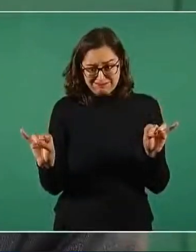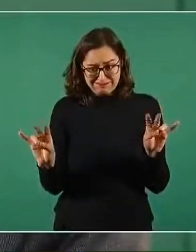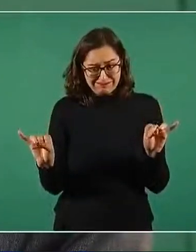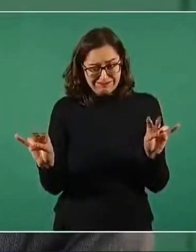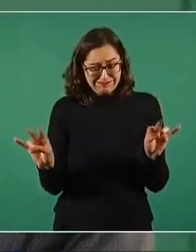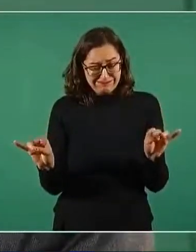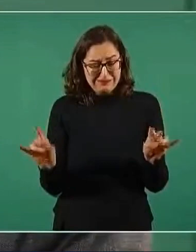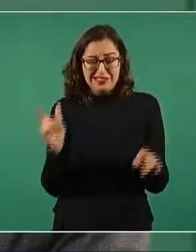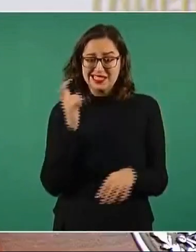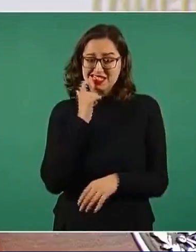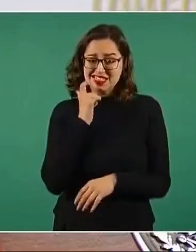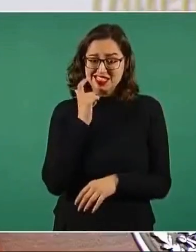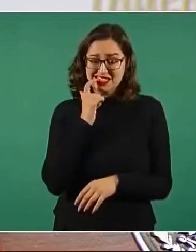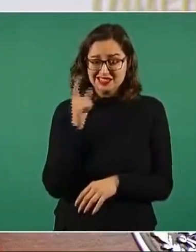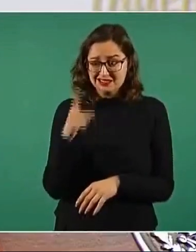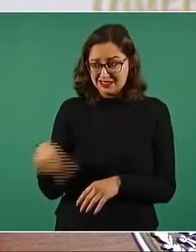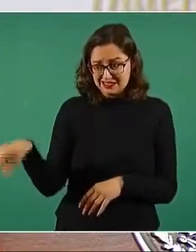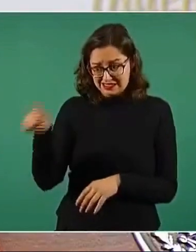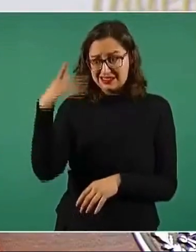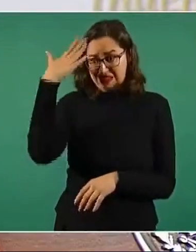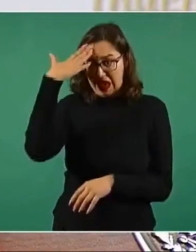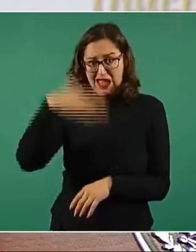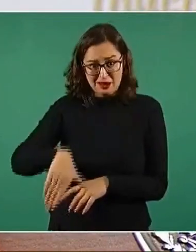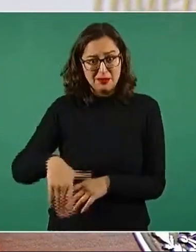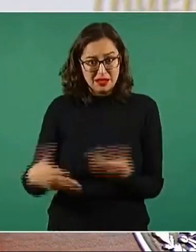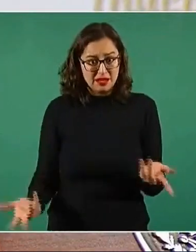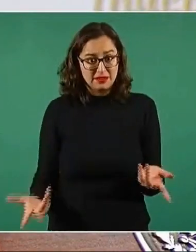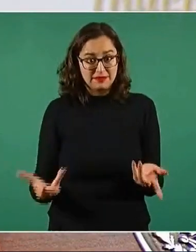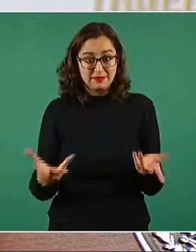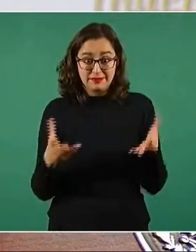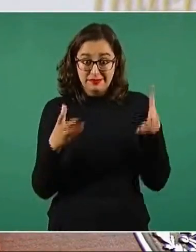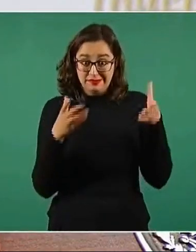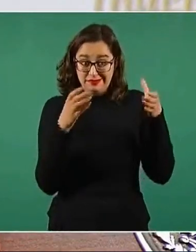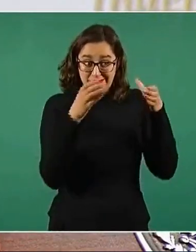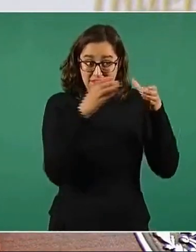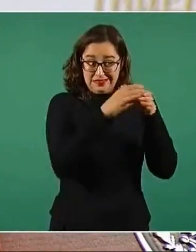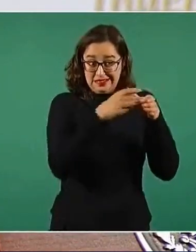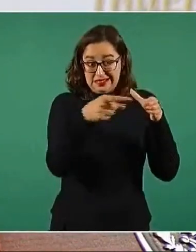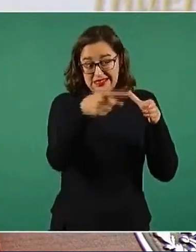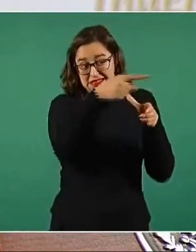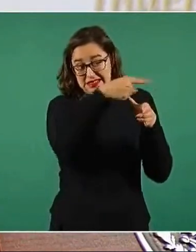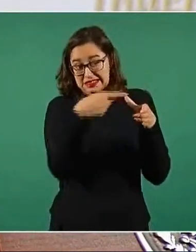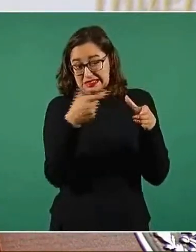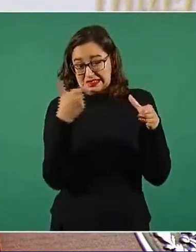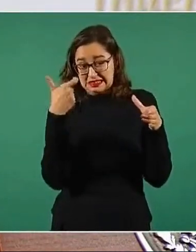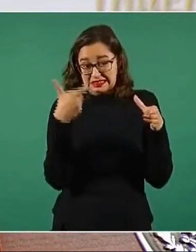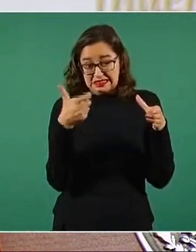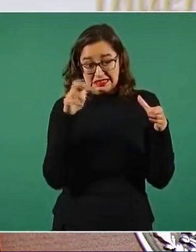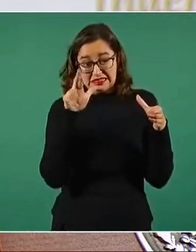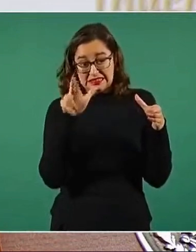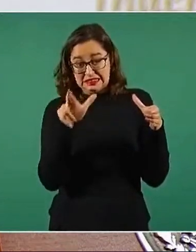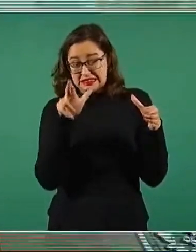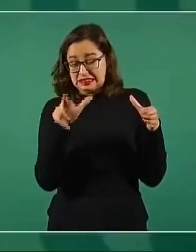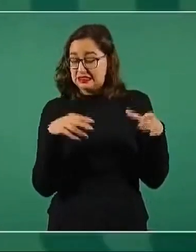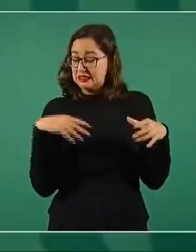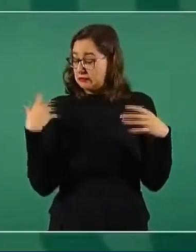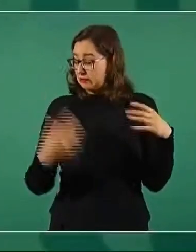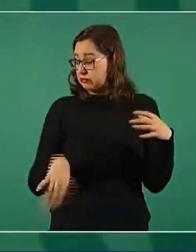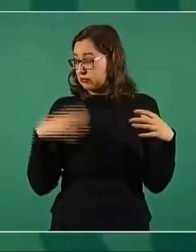es arriba, que hay que sino reeducar,